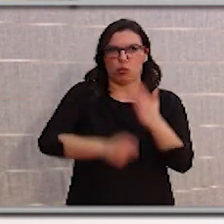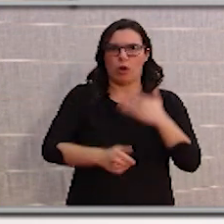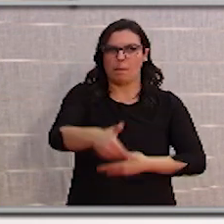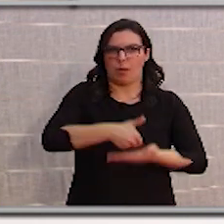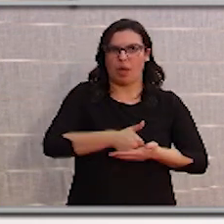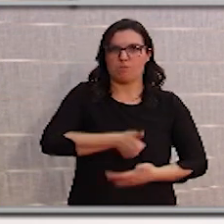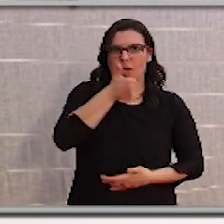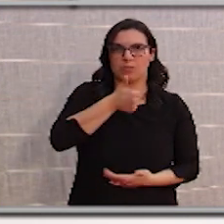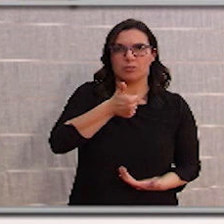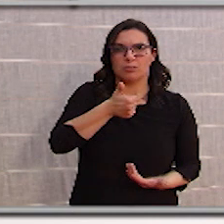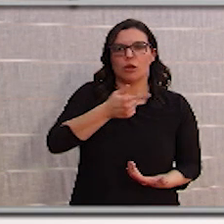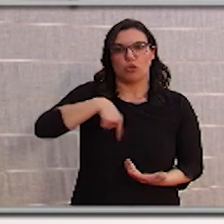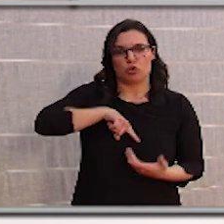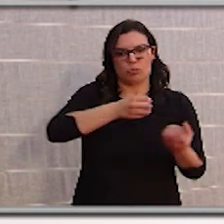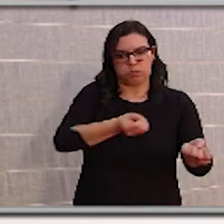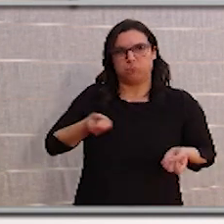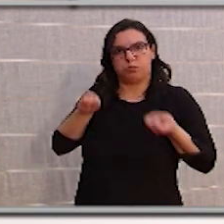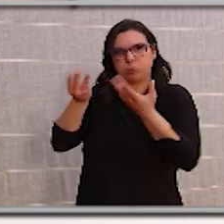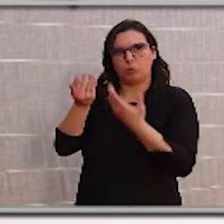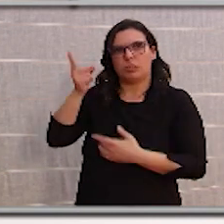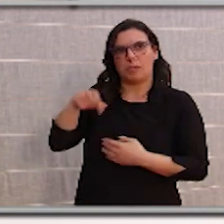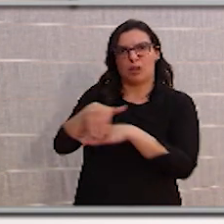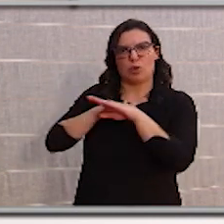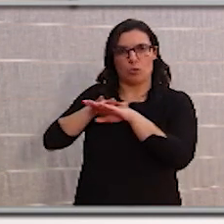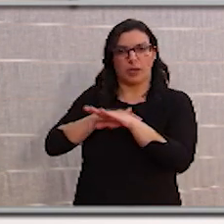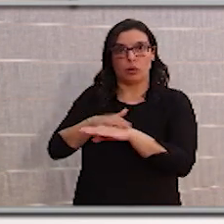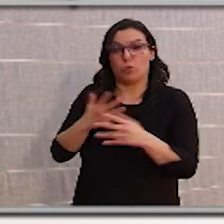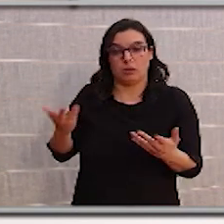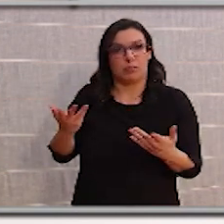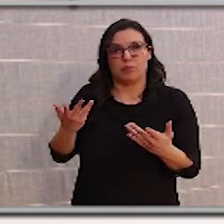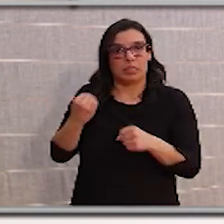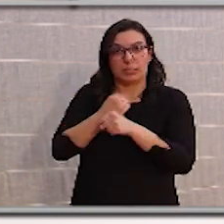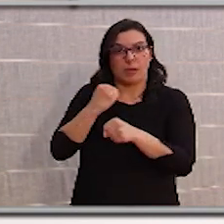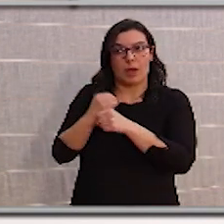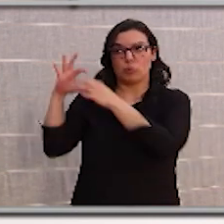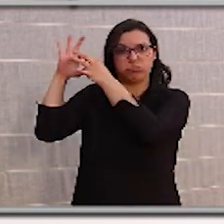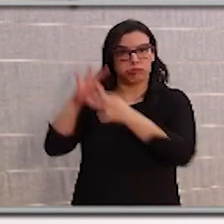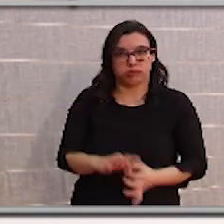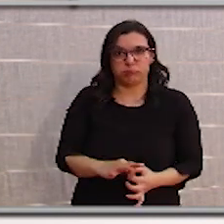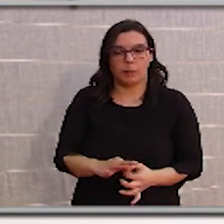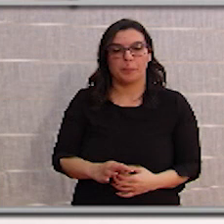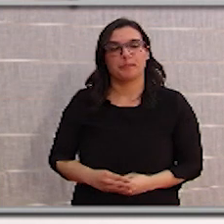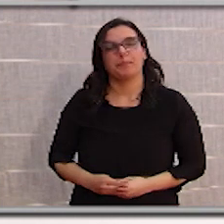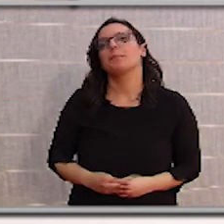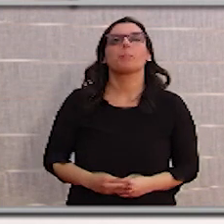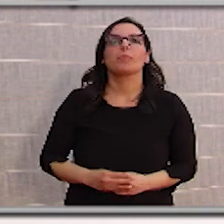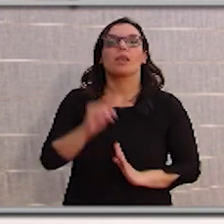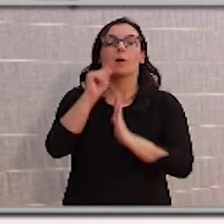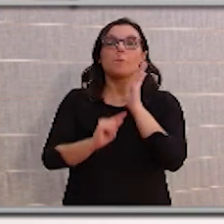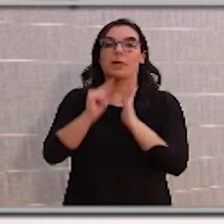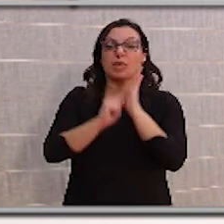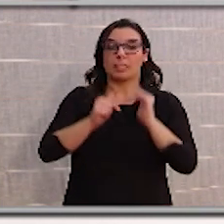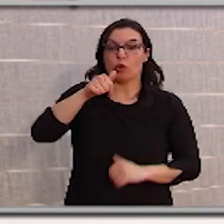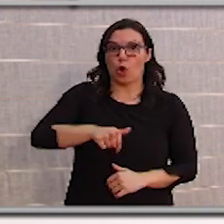también trasladamos estas peticiones al Gobierno y estamos trabajando de forma coordinada. Las medidas que se han tomado